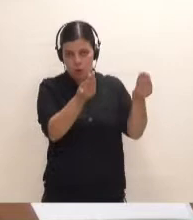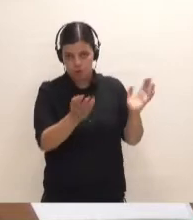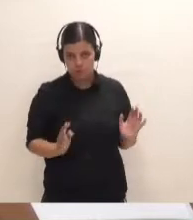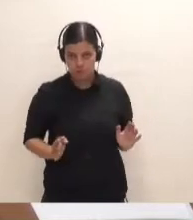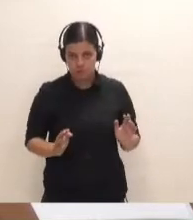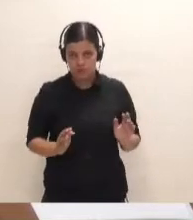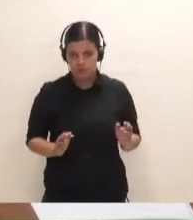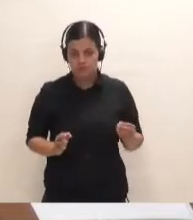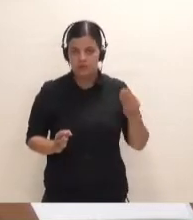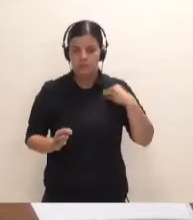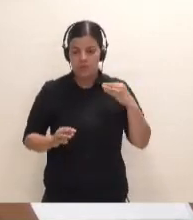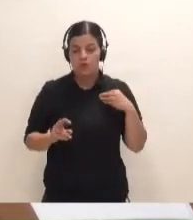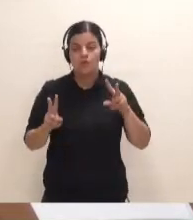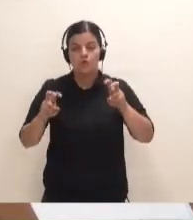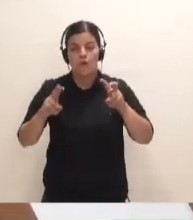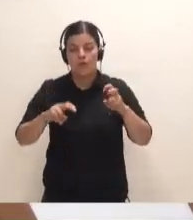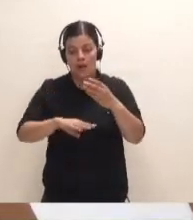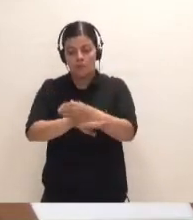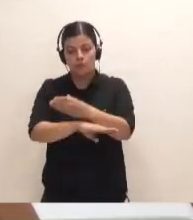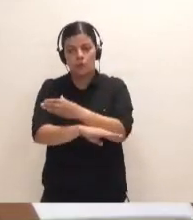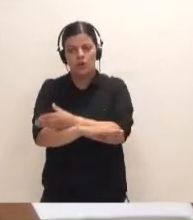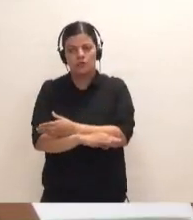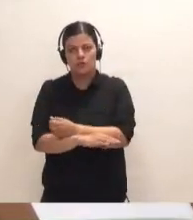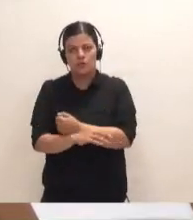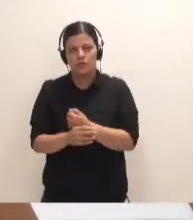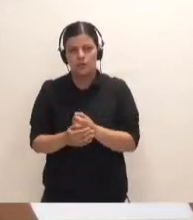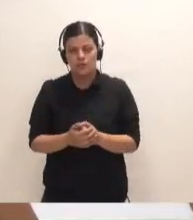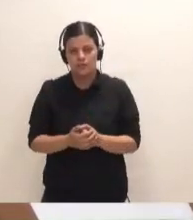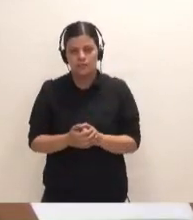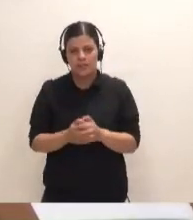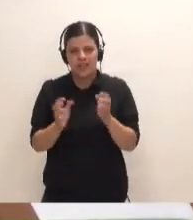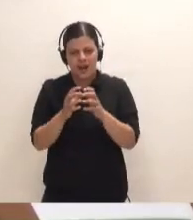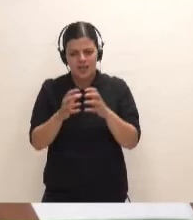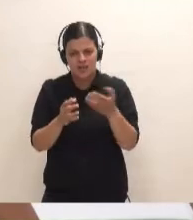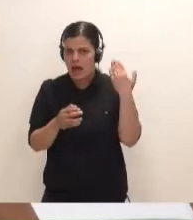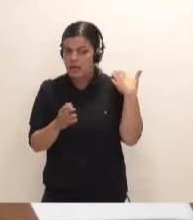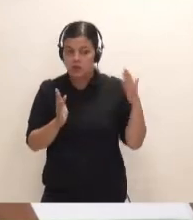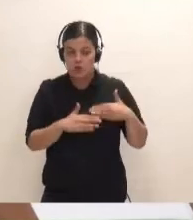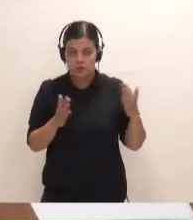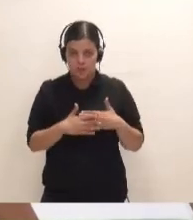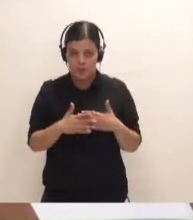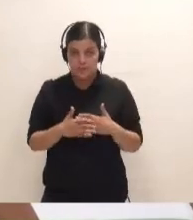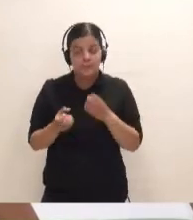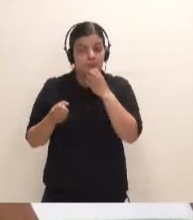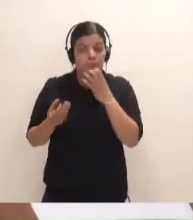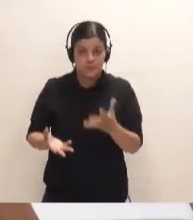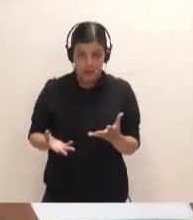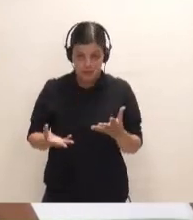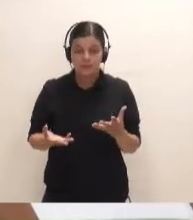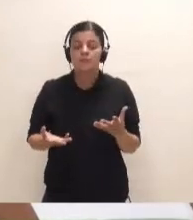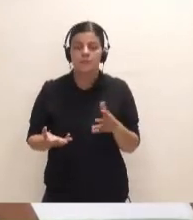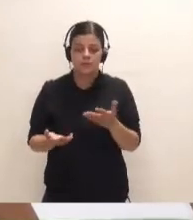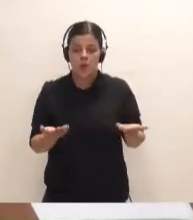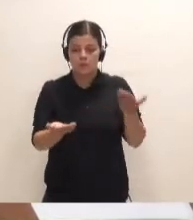novedad del puerto de Granadilla que antes no existía. Bien, la propuesta que estamos